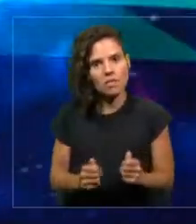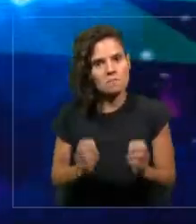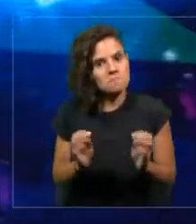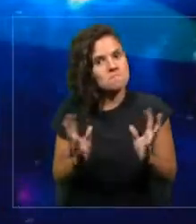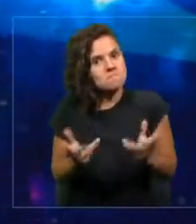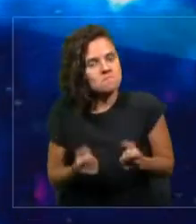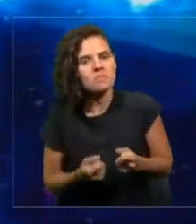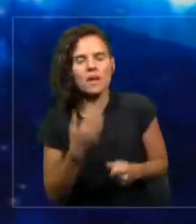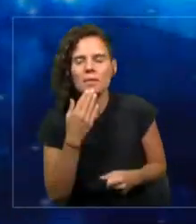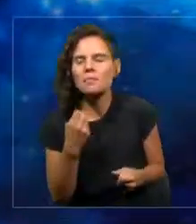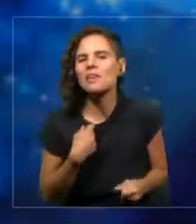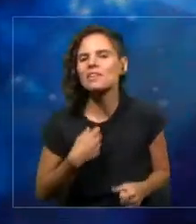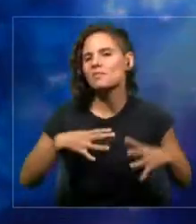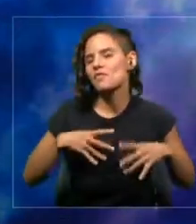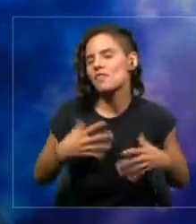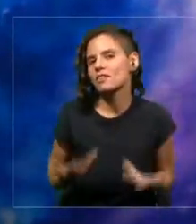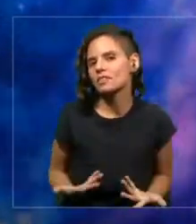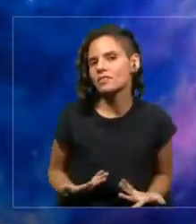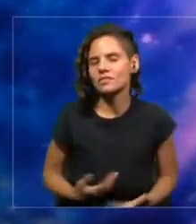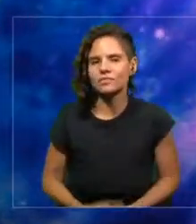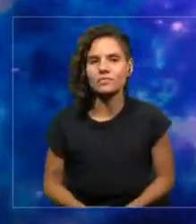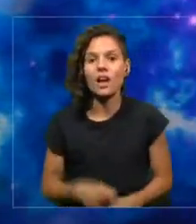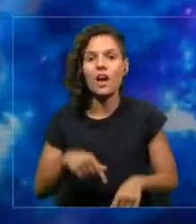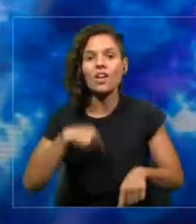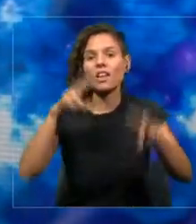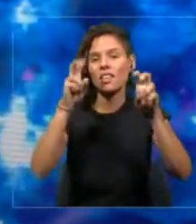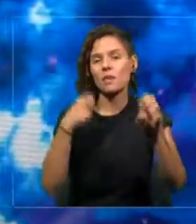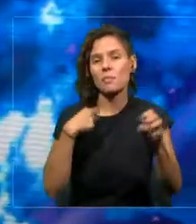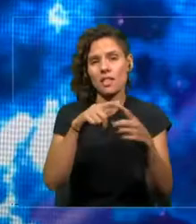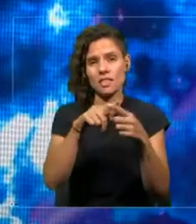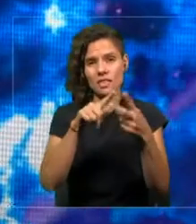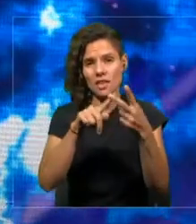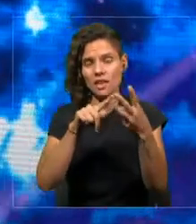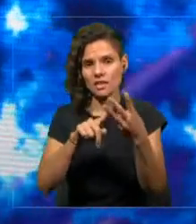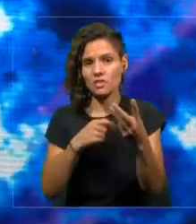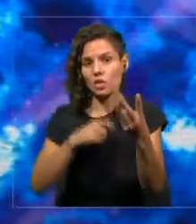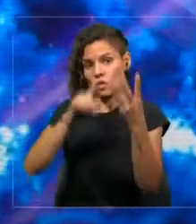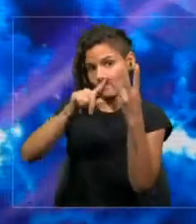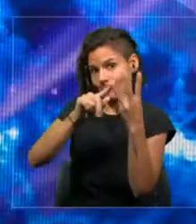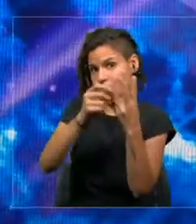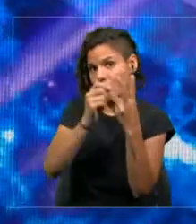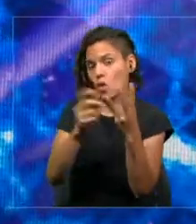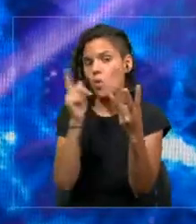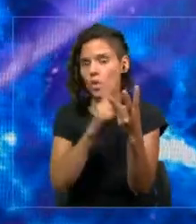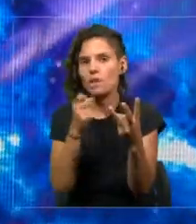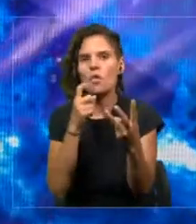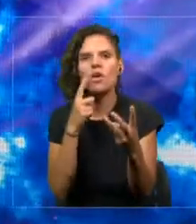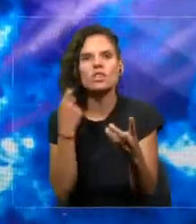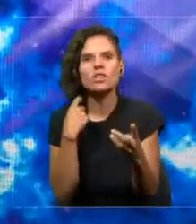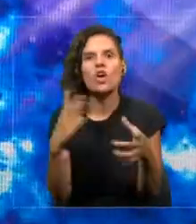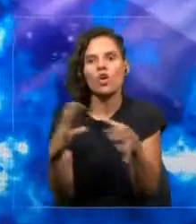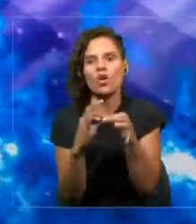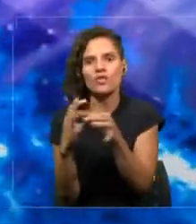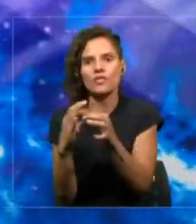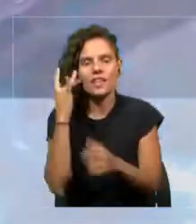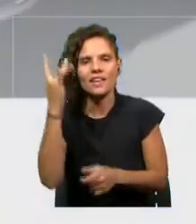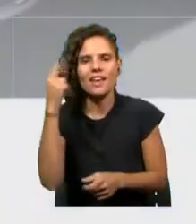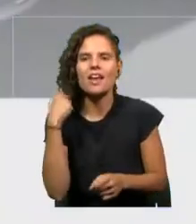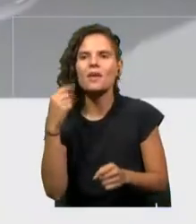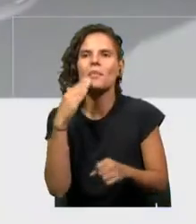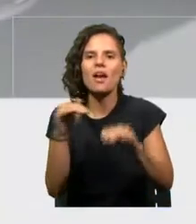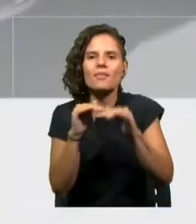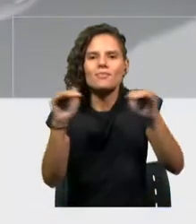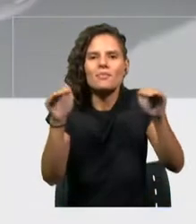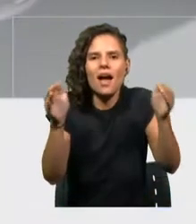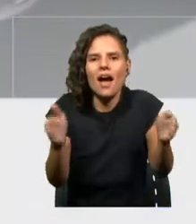Hay tres tópicos de los que vamos a hablar y el último es conectividad inteligente como plataforma. 5G ya llegó, 5G